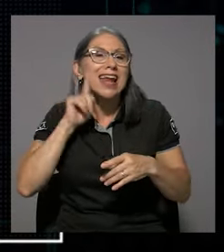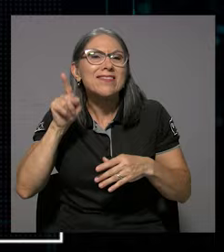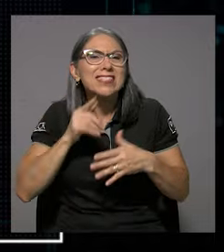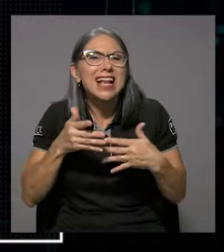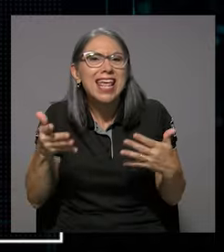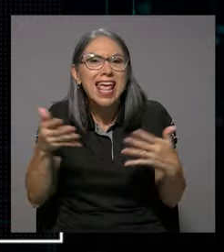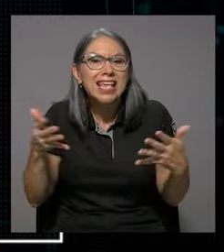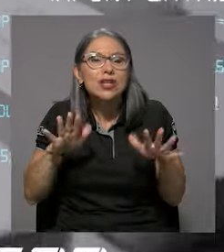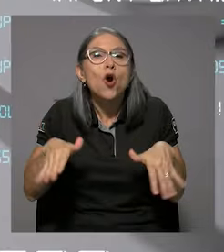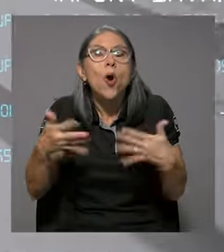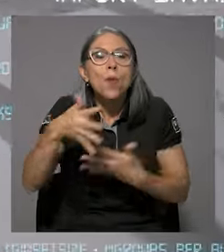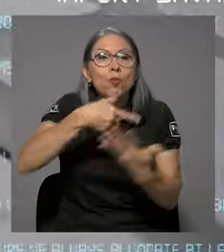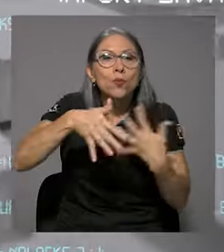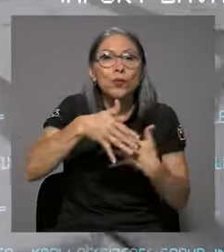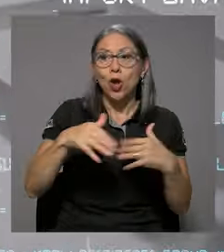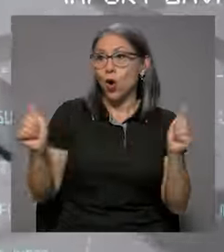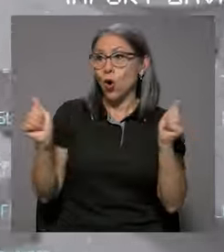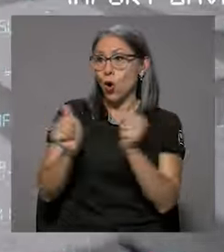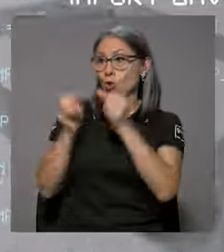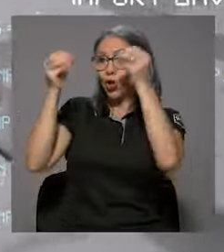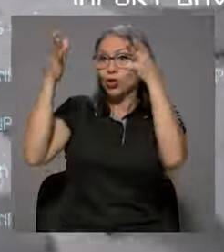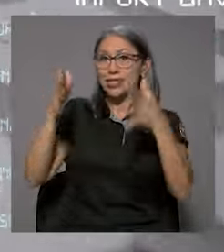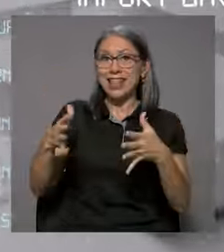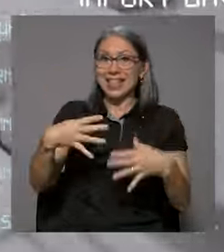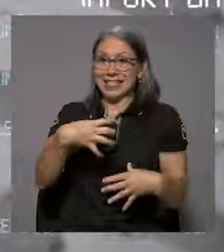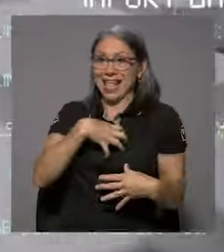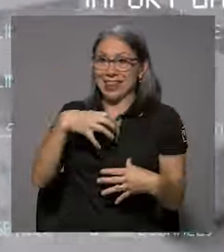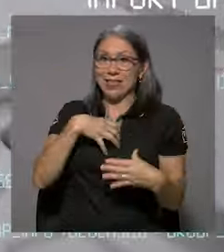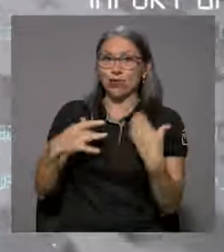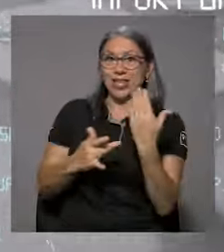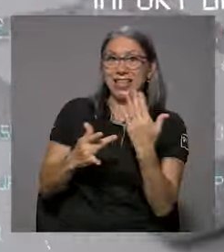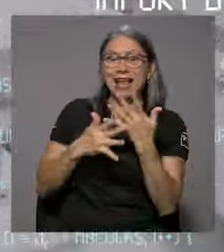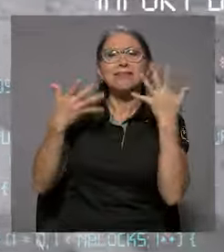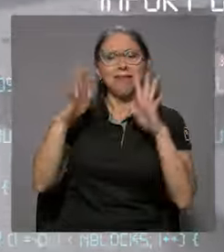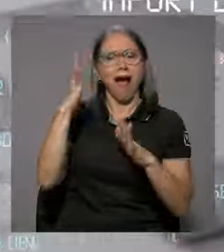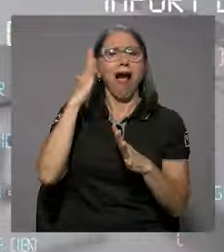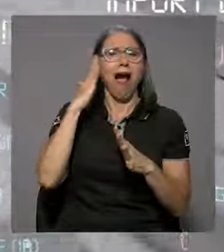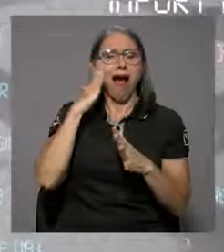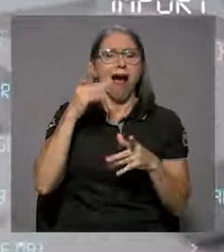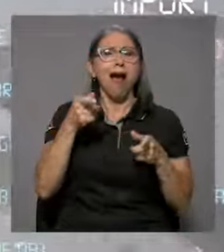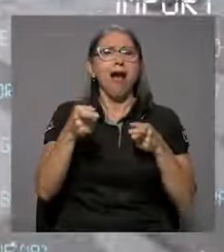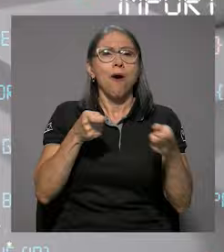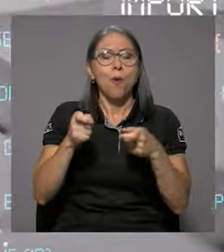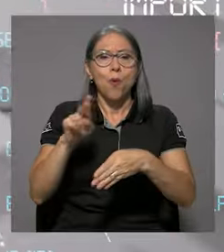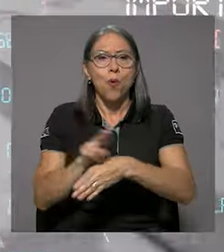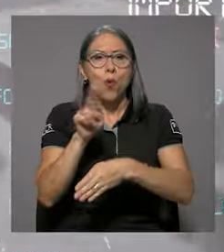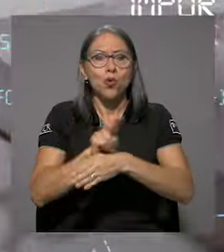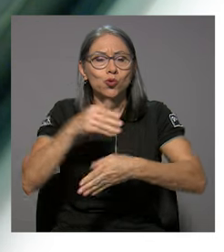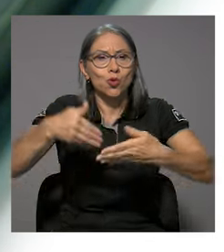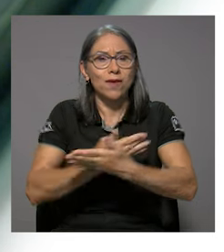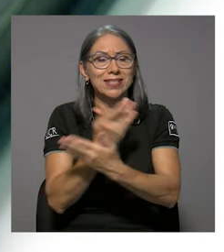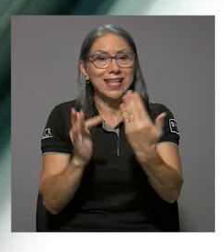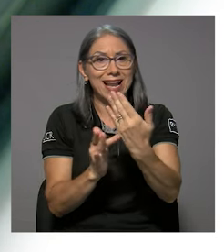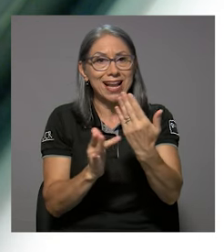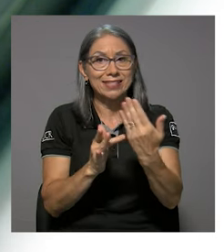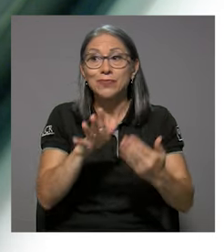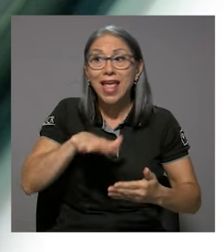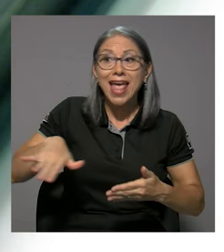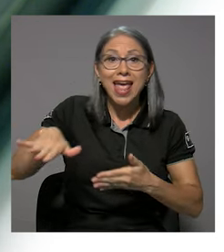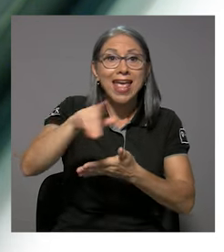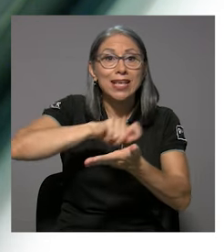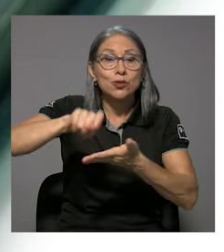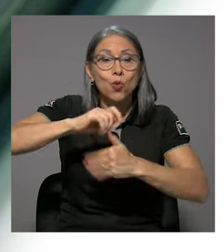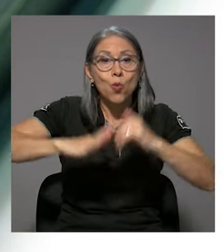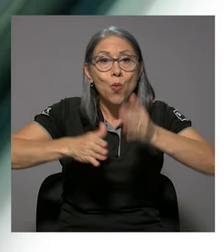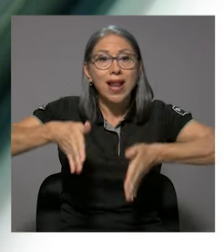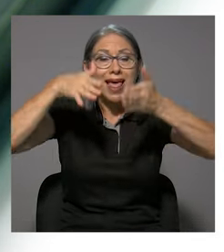convivir. Con la llegada a las aulas de docentes nativos digitales familiarizados con el manejo de las nuevas tecnologías,